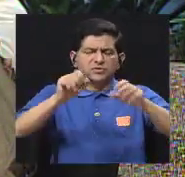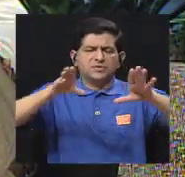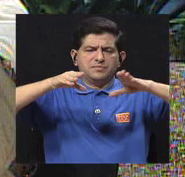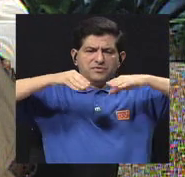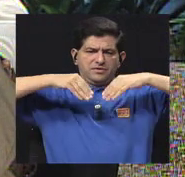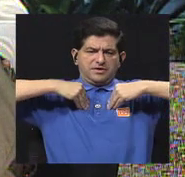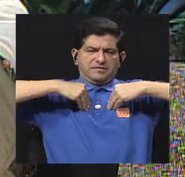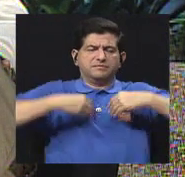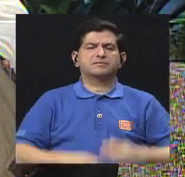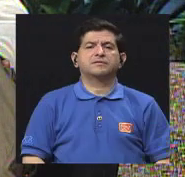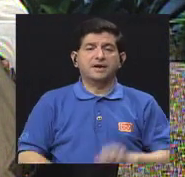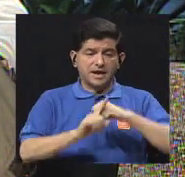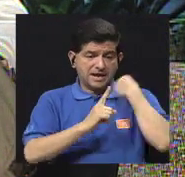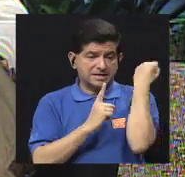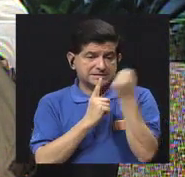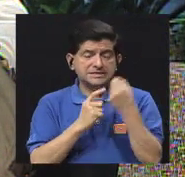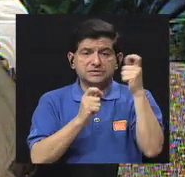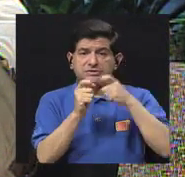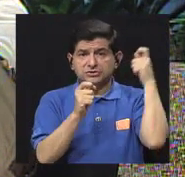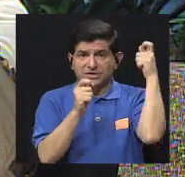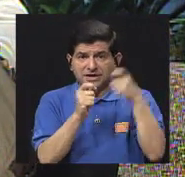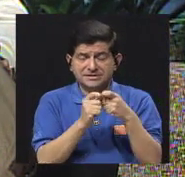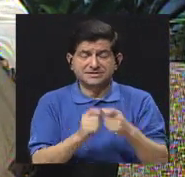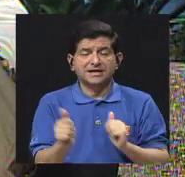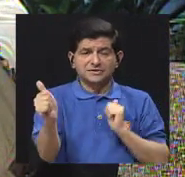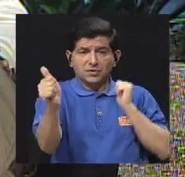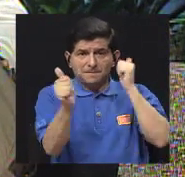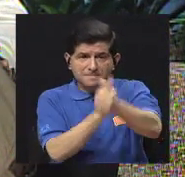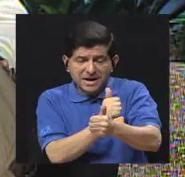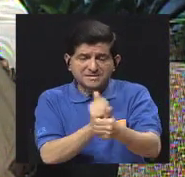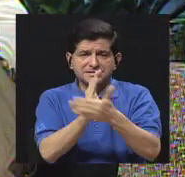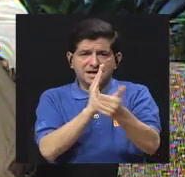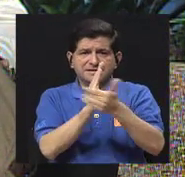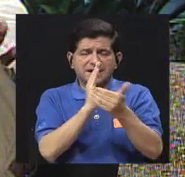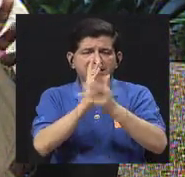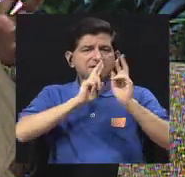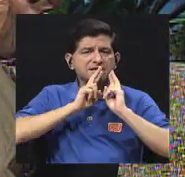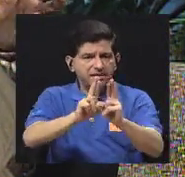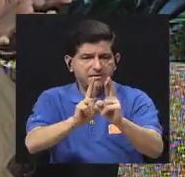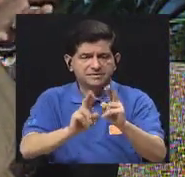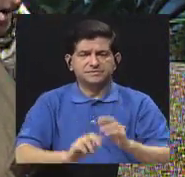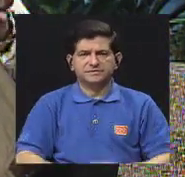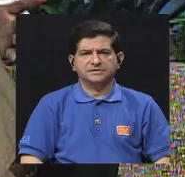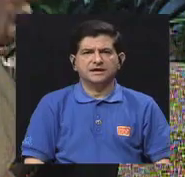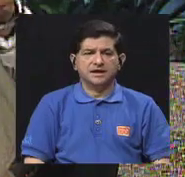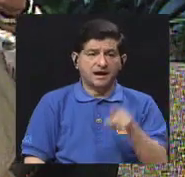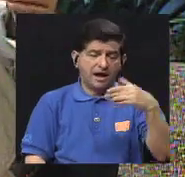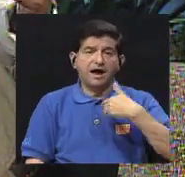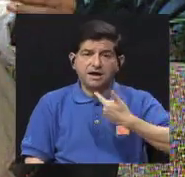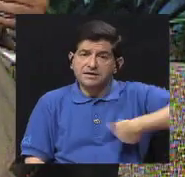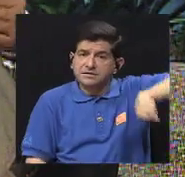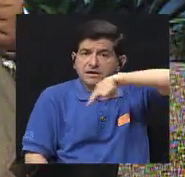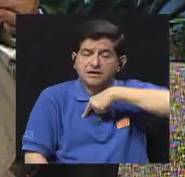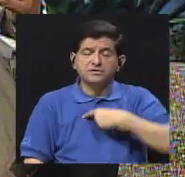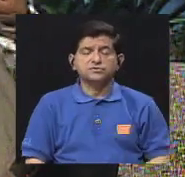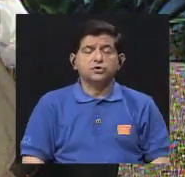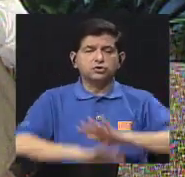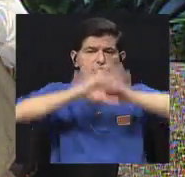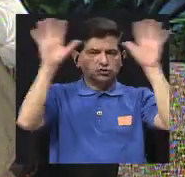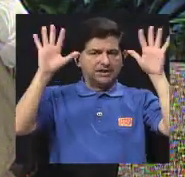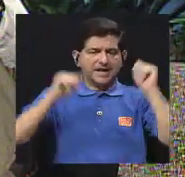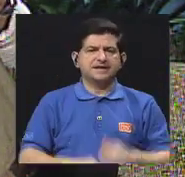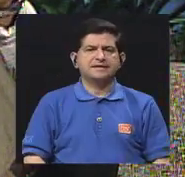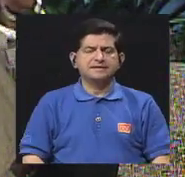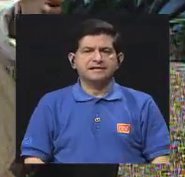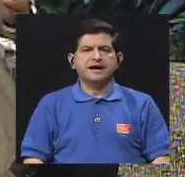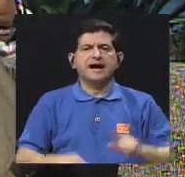adaptación a una situación que va más allá de la capacidad de respuesta. Entonces, ahí tenemos que tener muy claro que